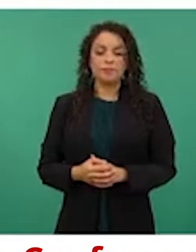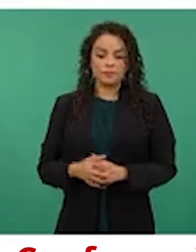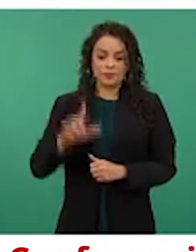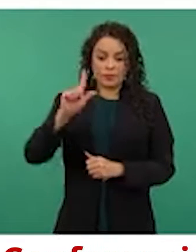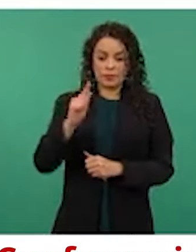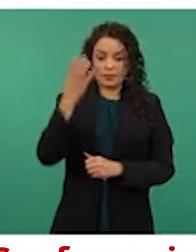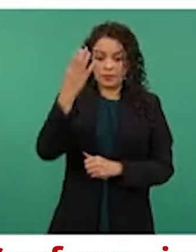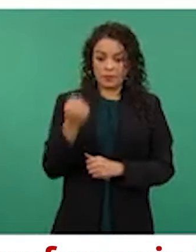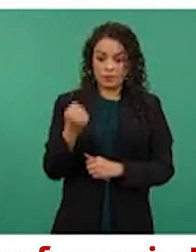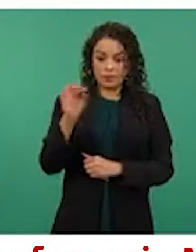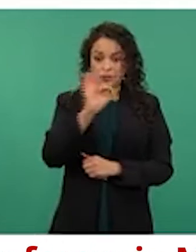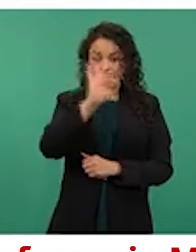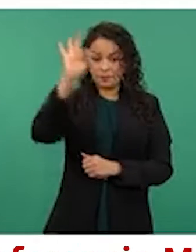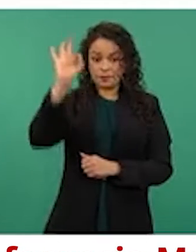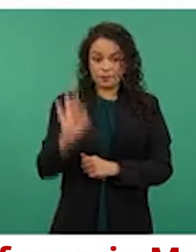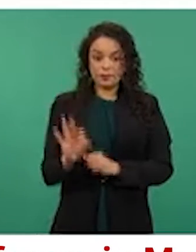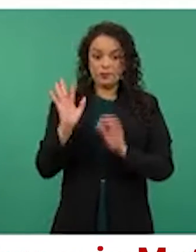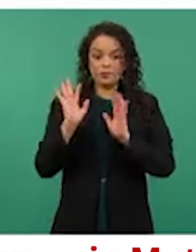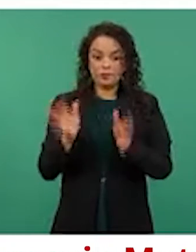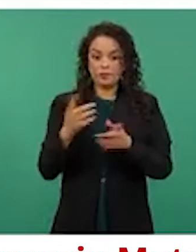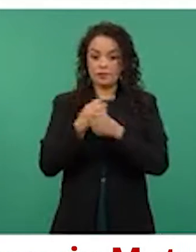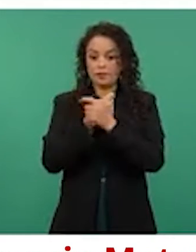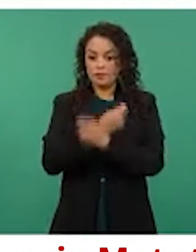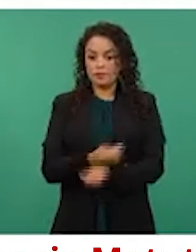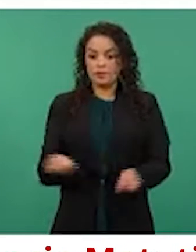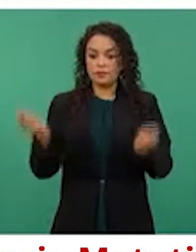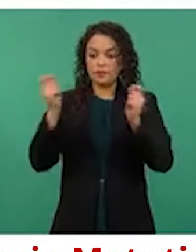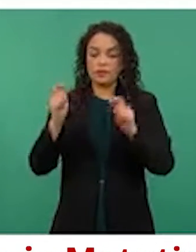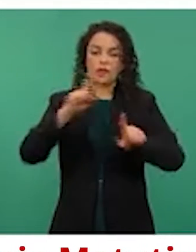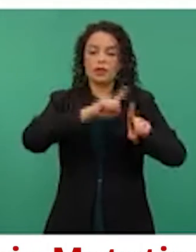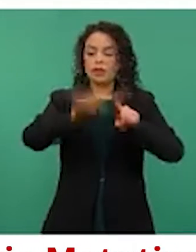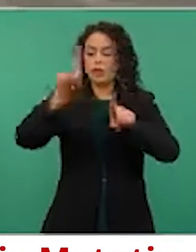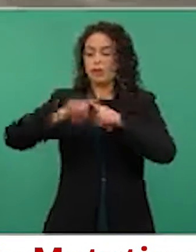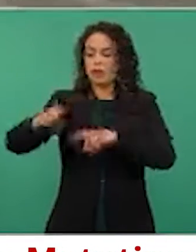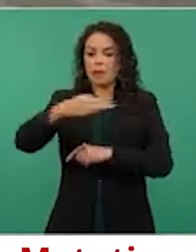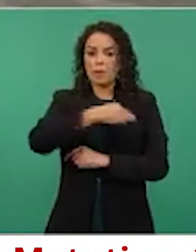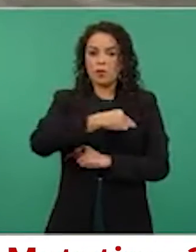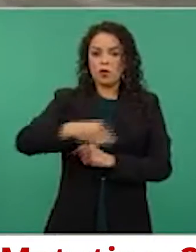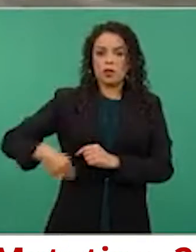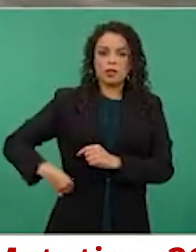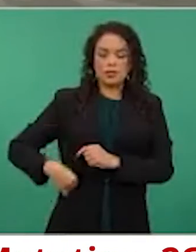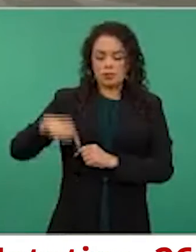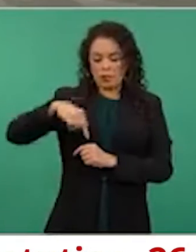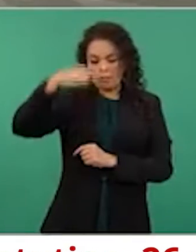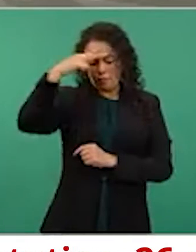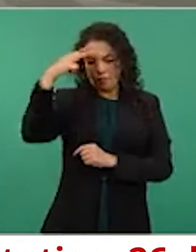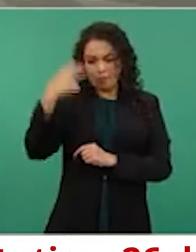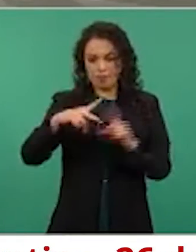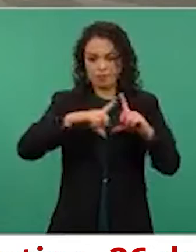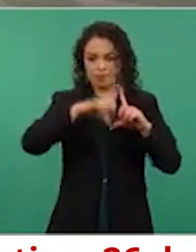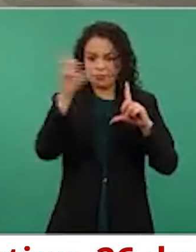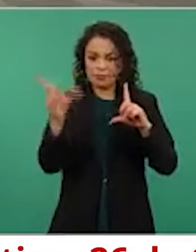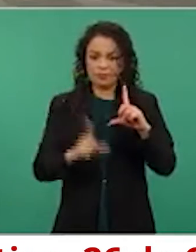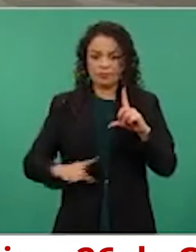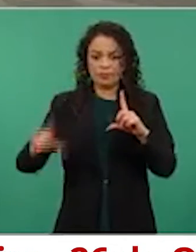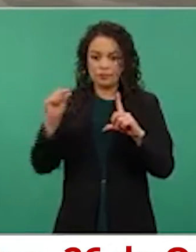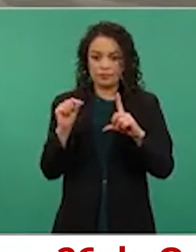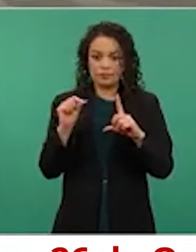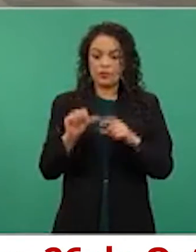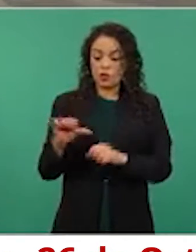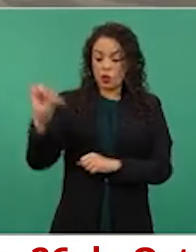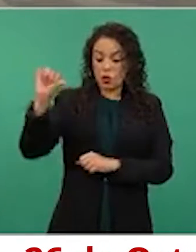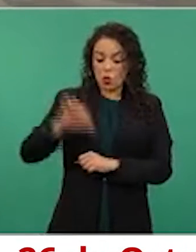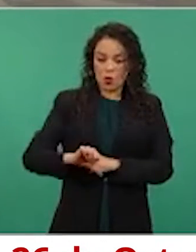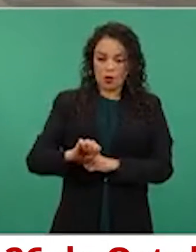79%. Hemos estado en todos los municipios del país, insisto, excepto los que restan hoy por